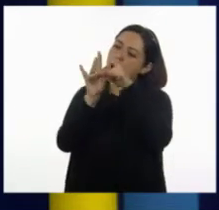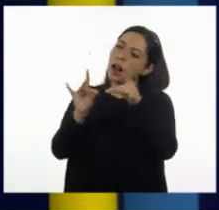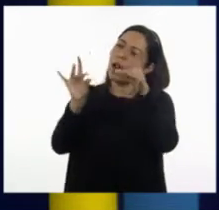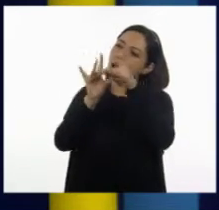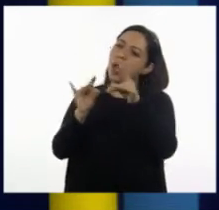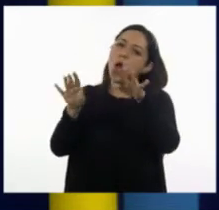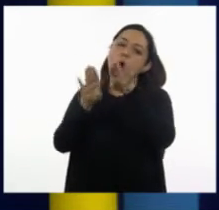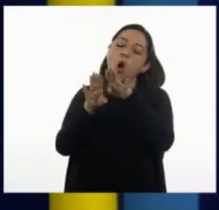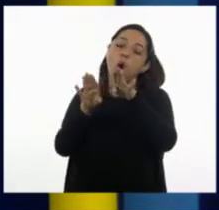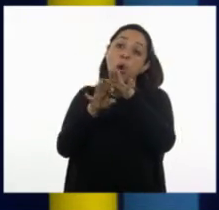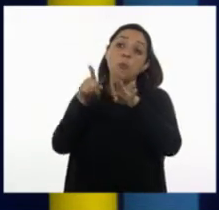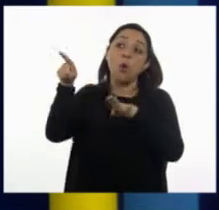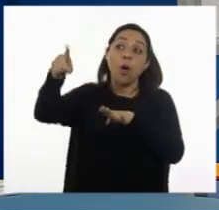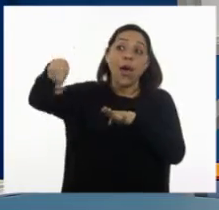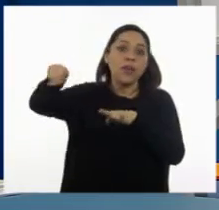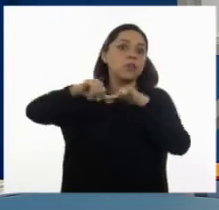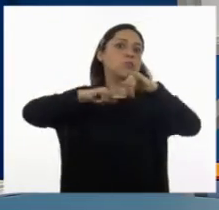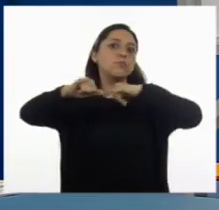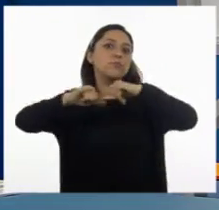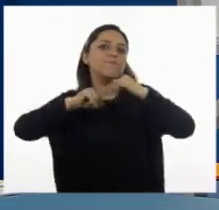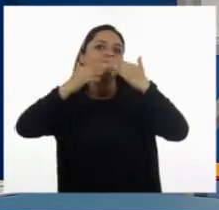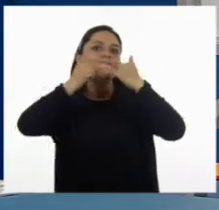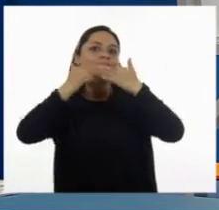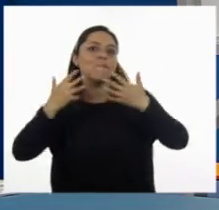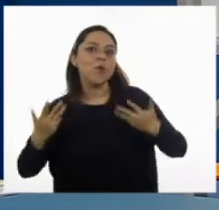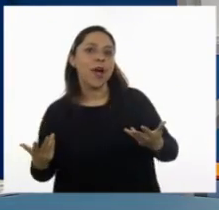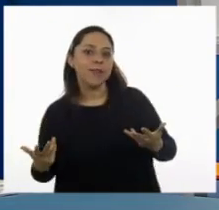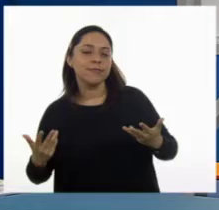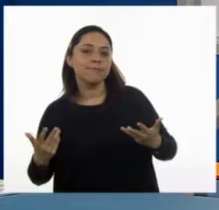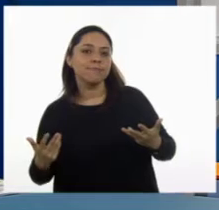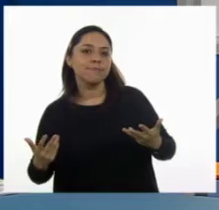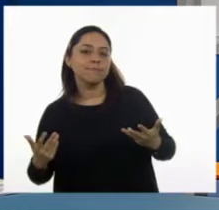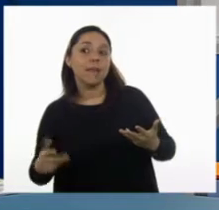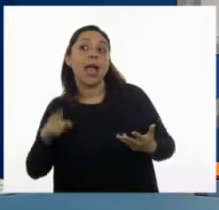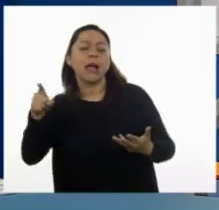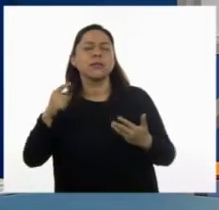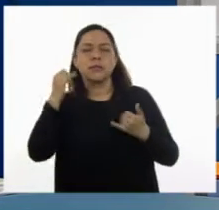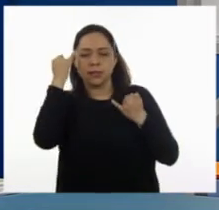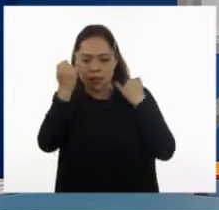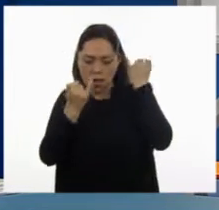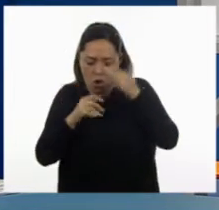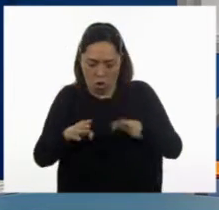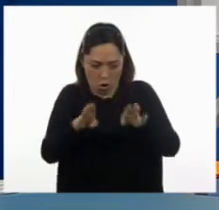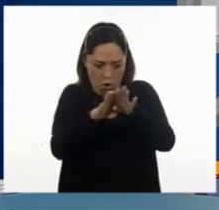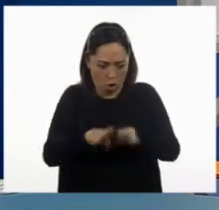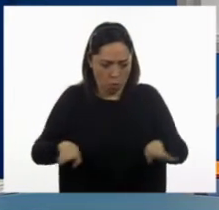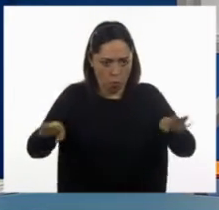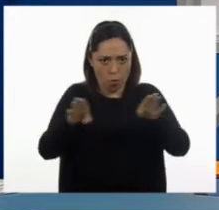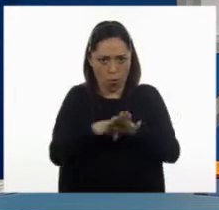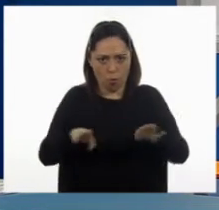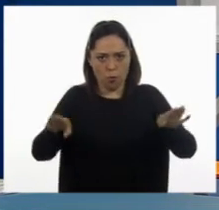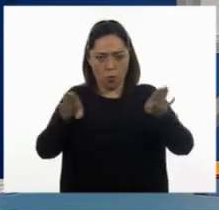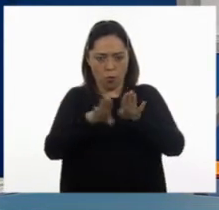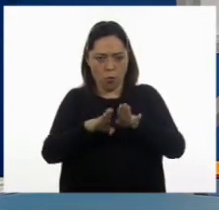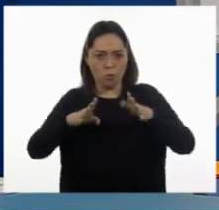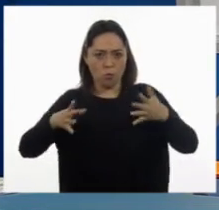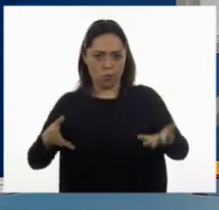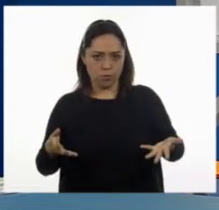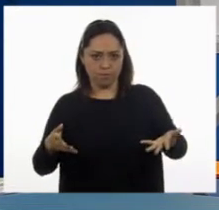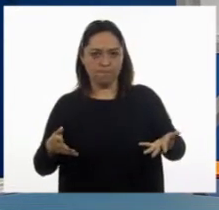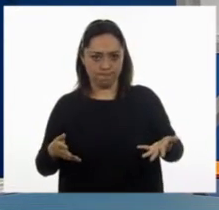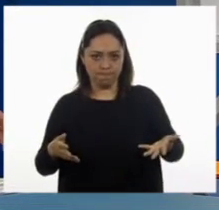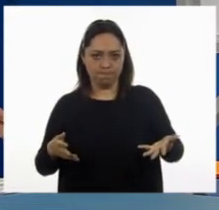no tienen el plano a la vista? Ellos tendrían que idearse la manera. Nosotros ya vimos en el